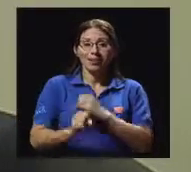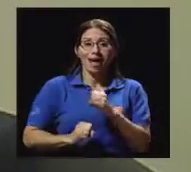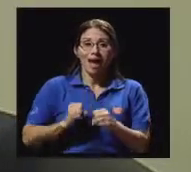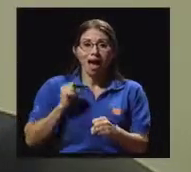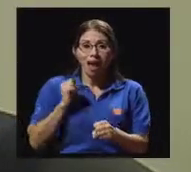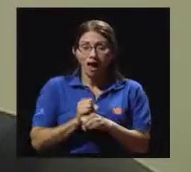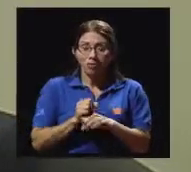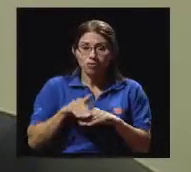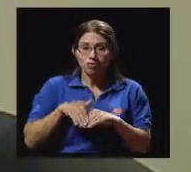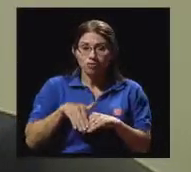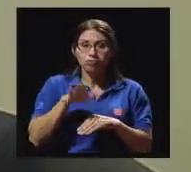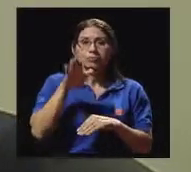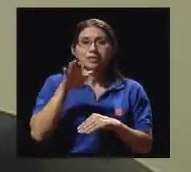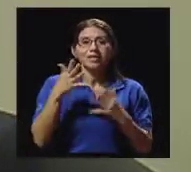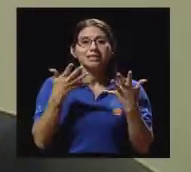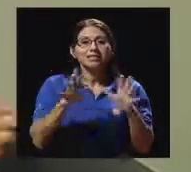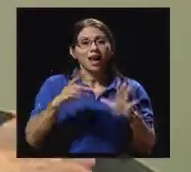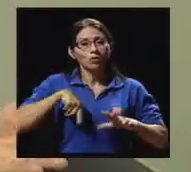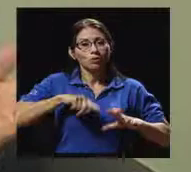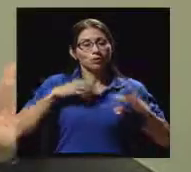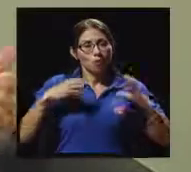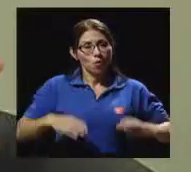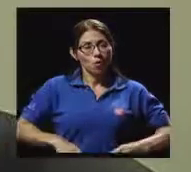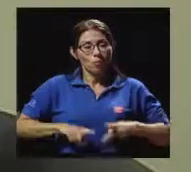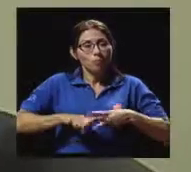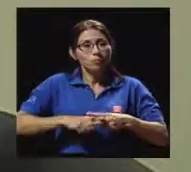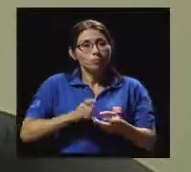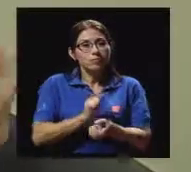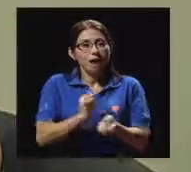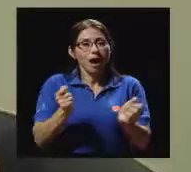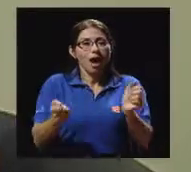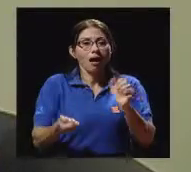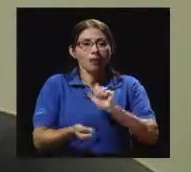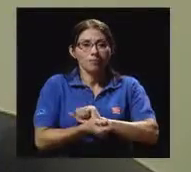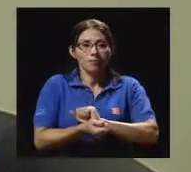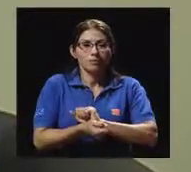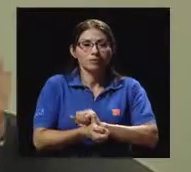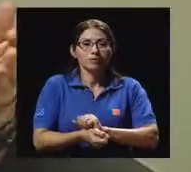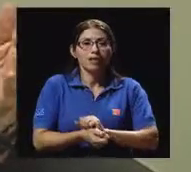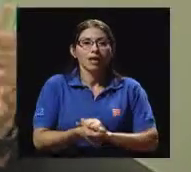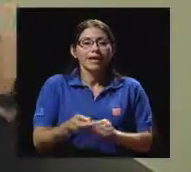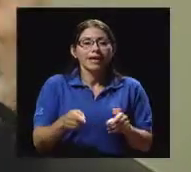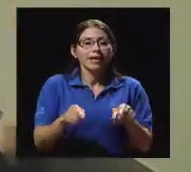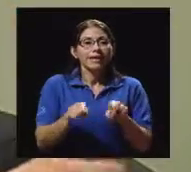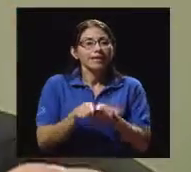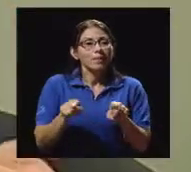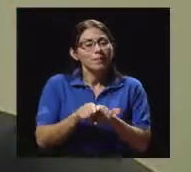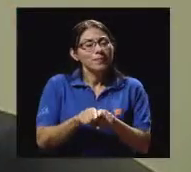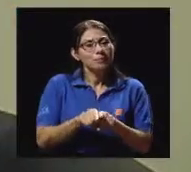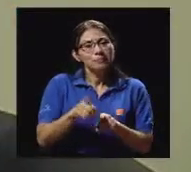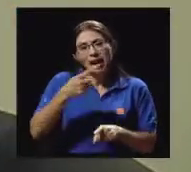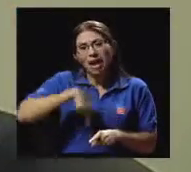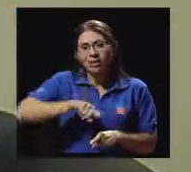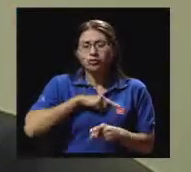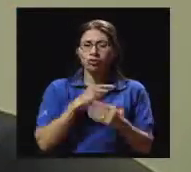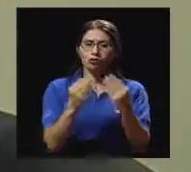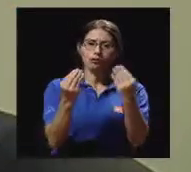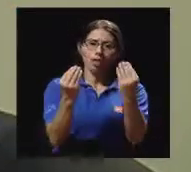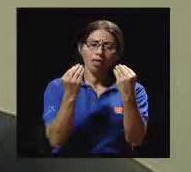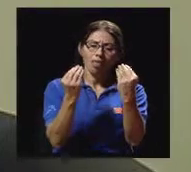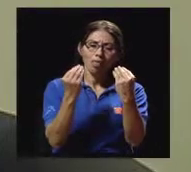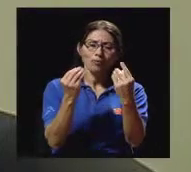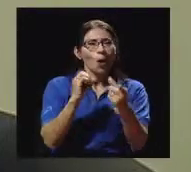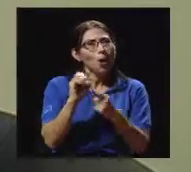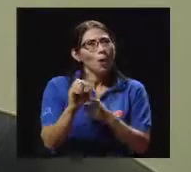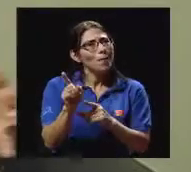cambios, ¿verdad? Y algo importante, como decía, la educación que se nos da o que no se nos da en este caso, de hacer